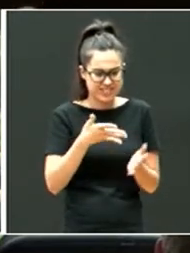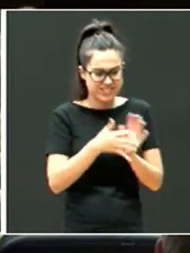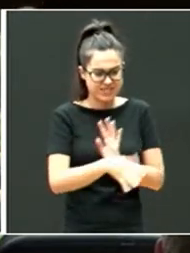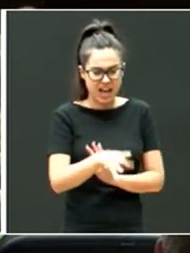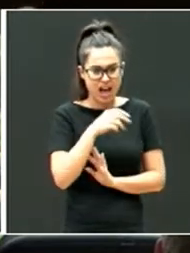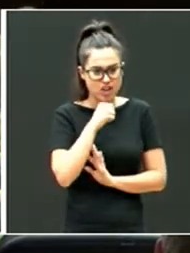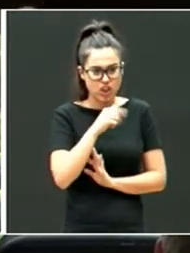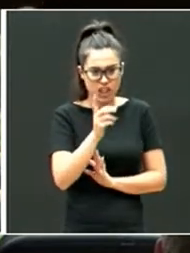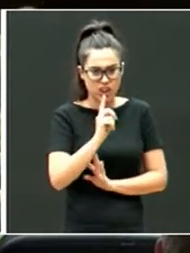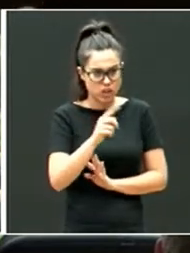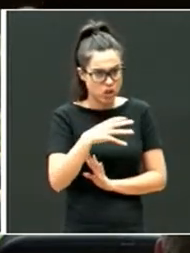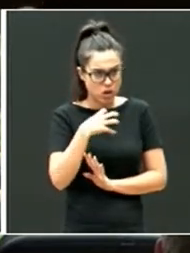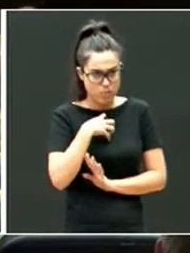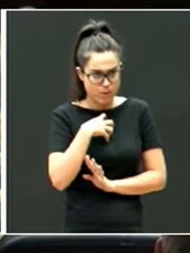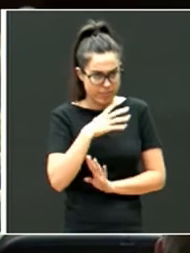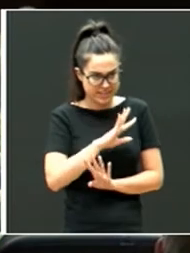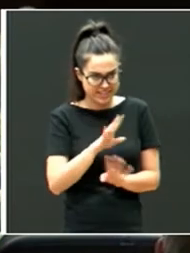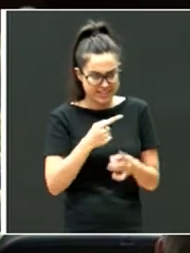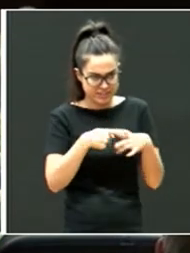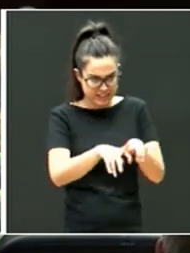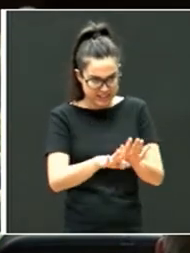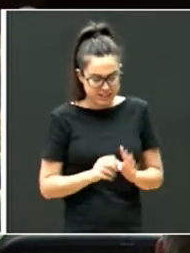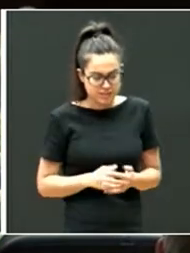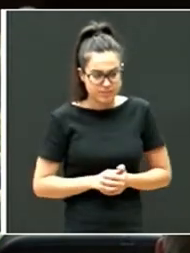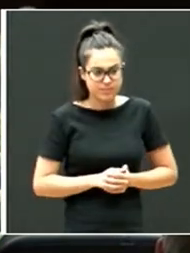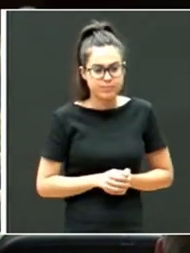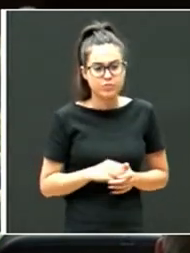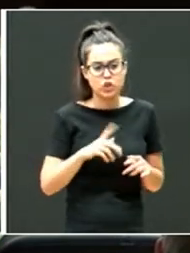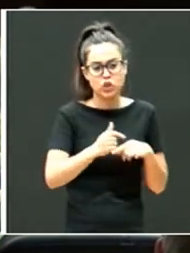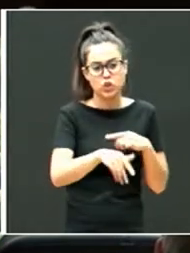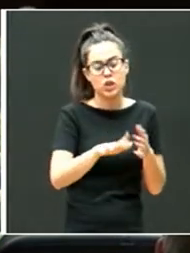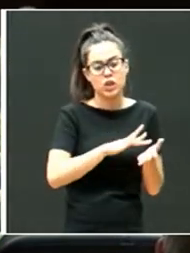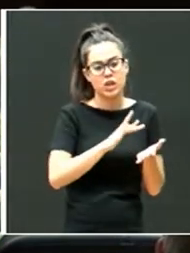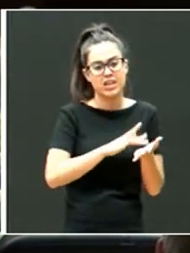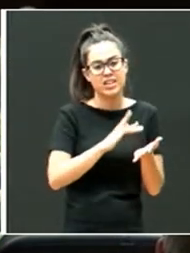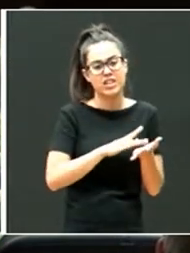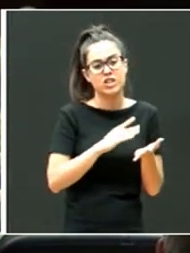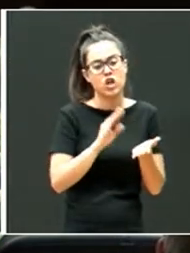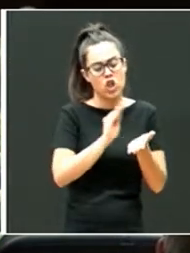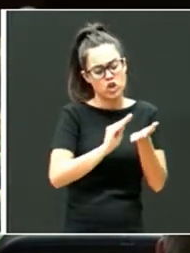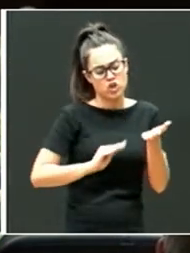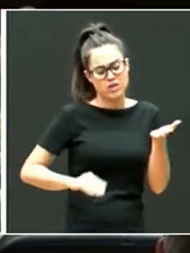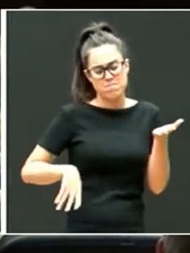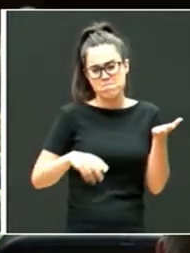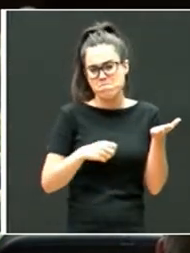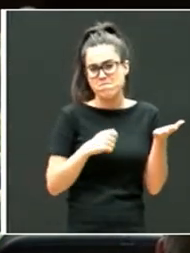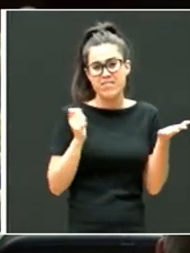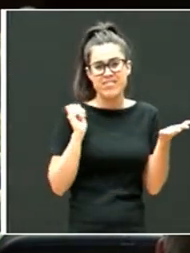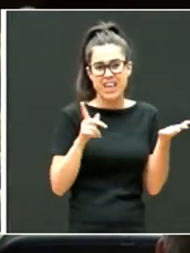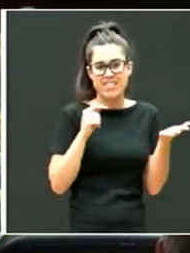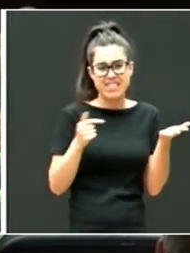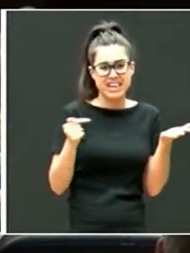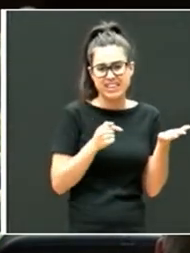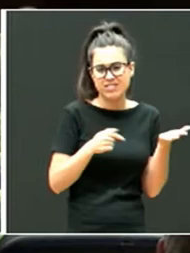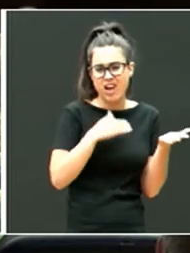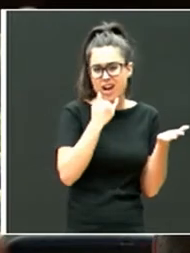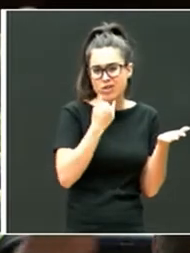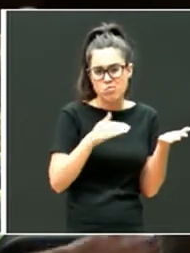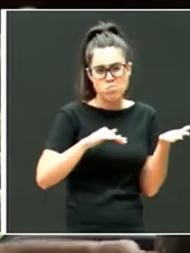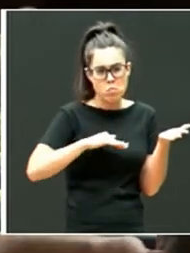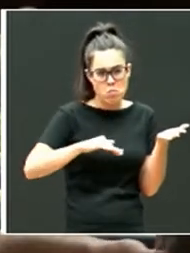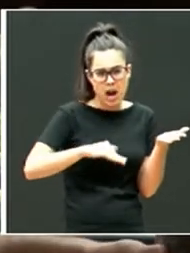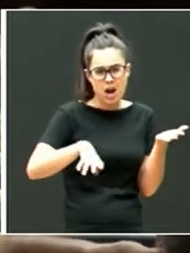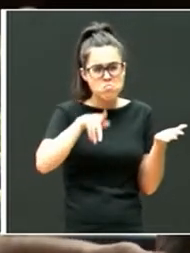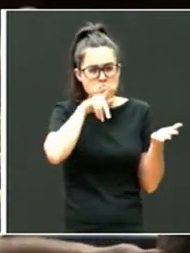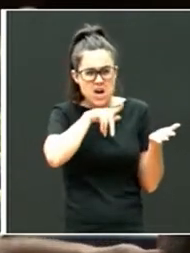no pueden, en serio, no pueden. Era todos los días la agenda con notas muy malas, siempre eran cosas malas, algo malo había hecho, cualquier